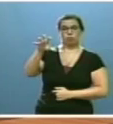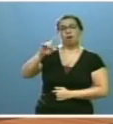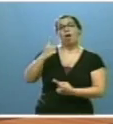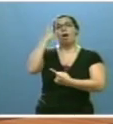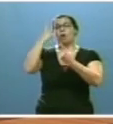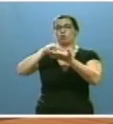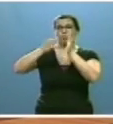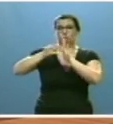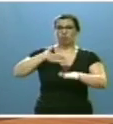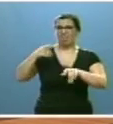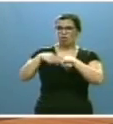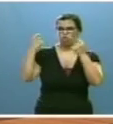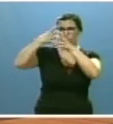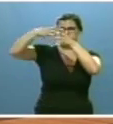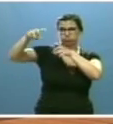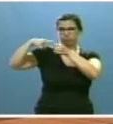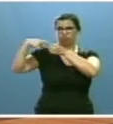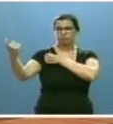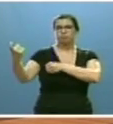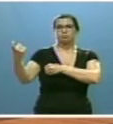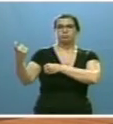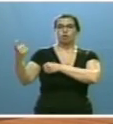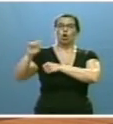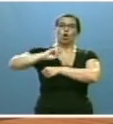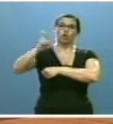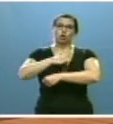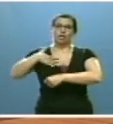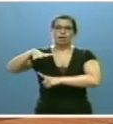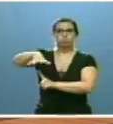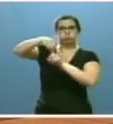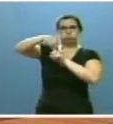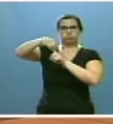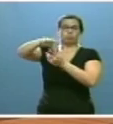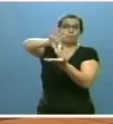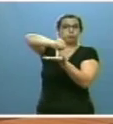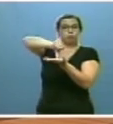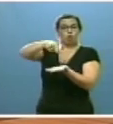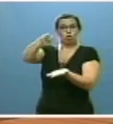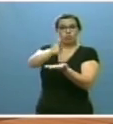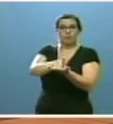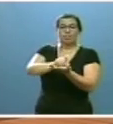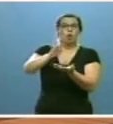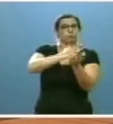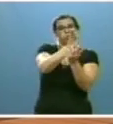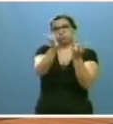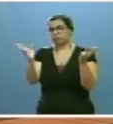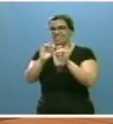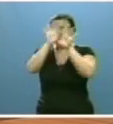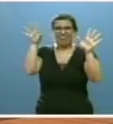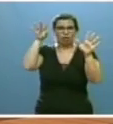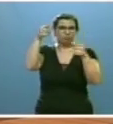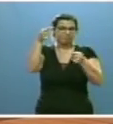separación y ruptura, de recentralización o respecto de otras alternativas que nunca se acaban de concretar.